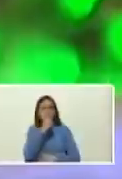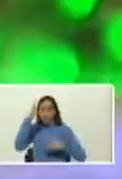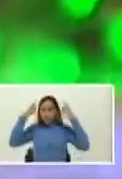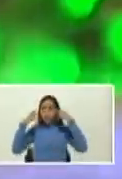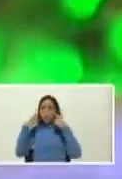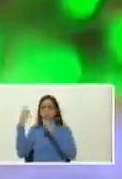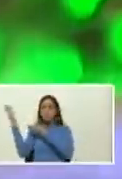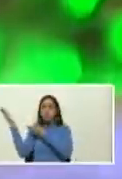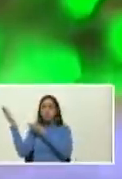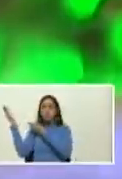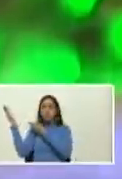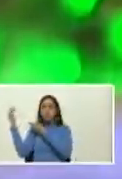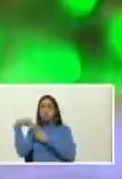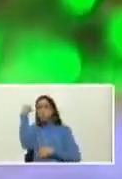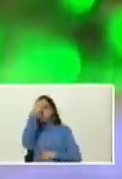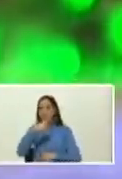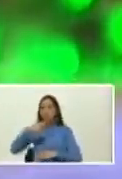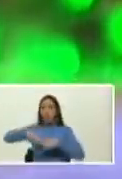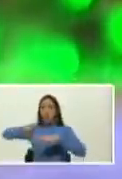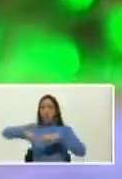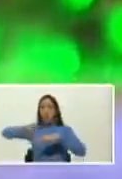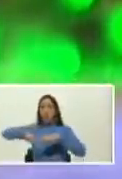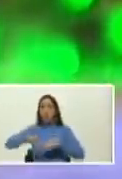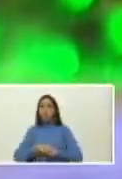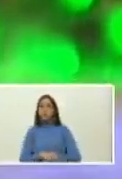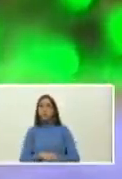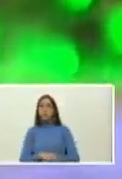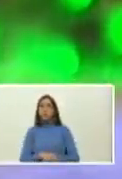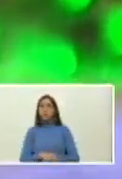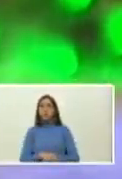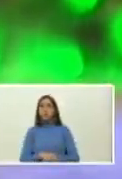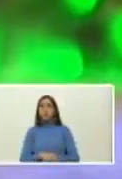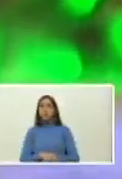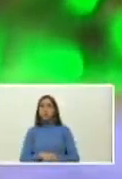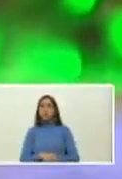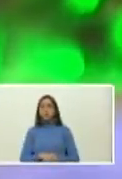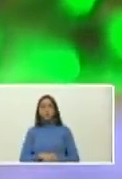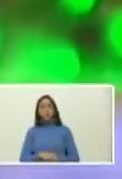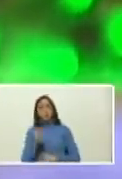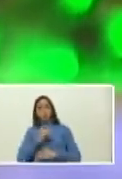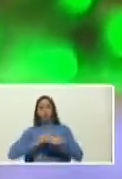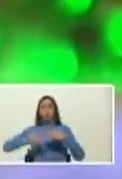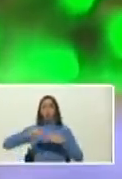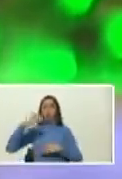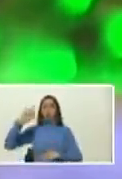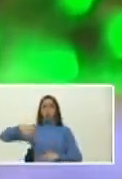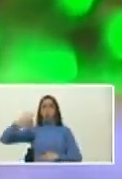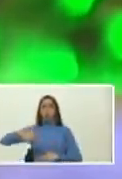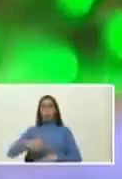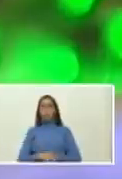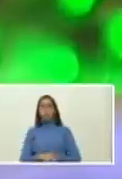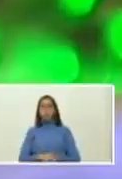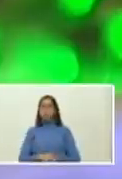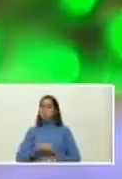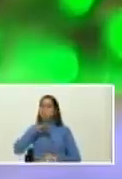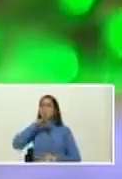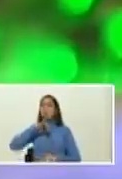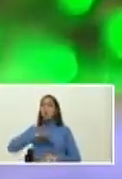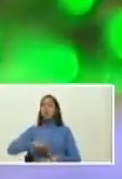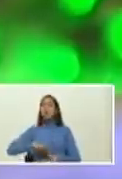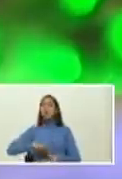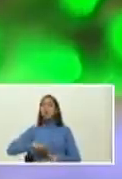esa cara aguileña de quien sería un gigante de la historia